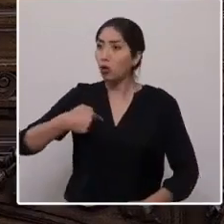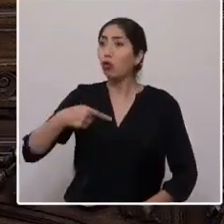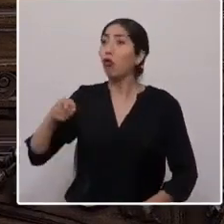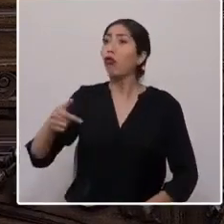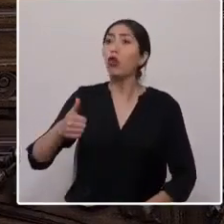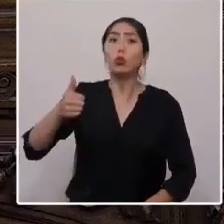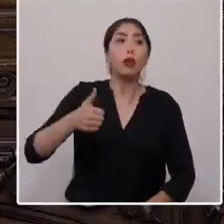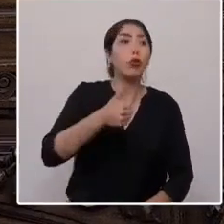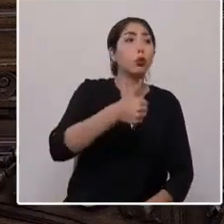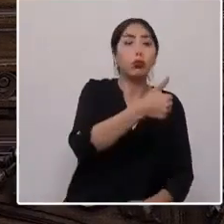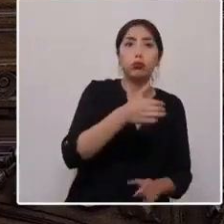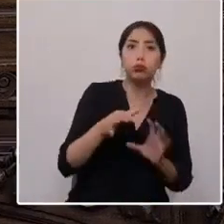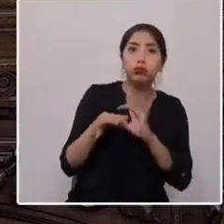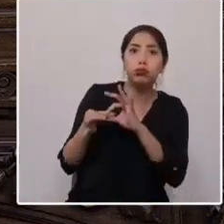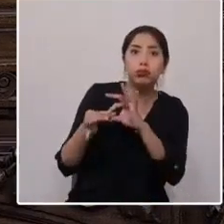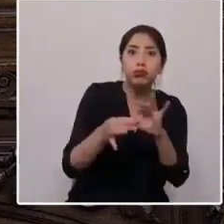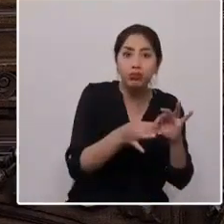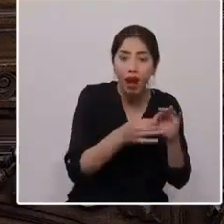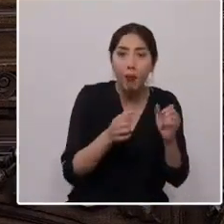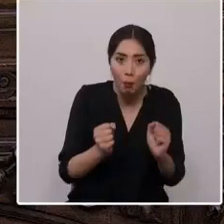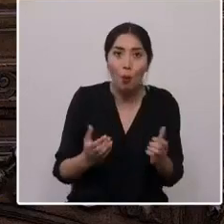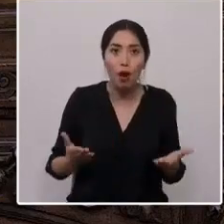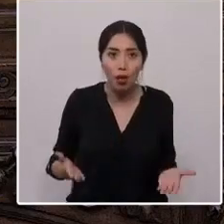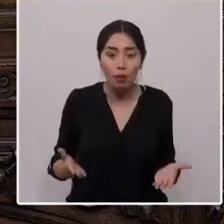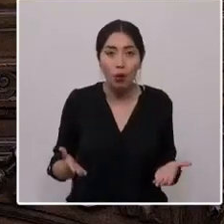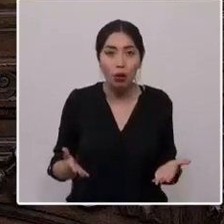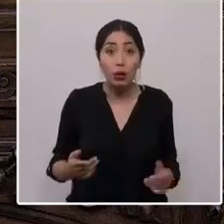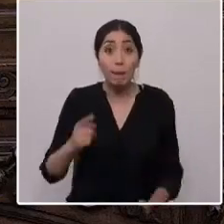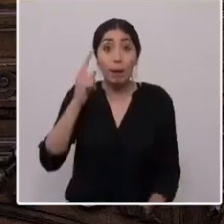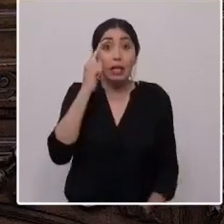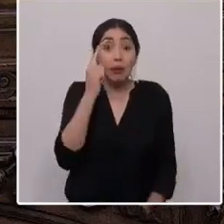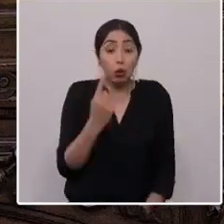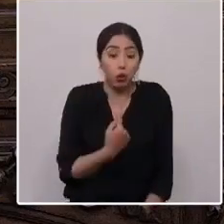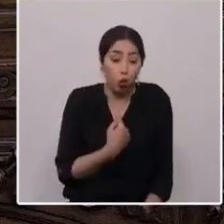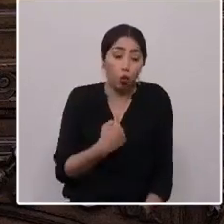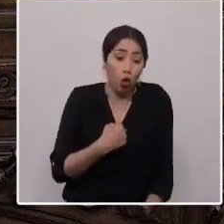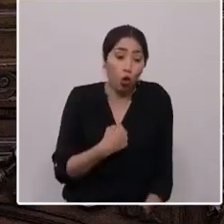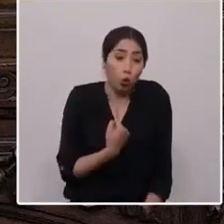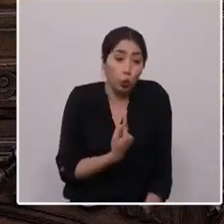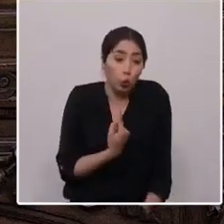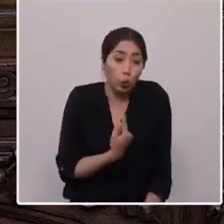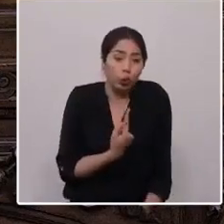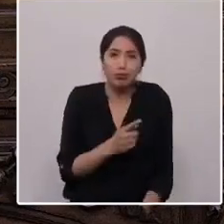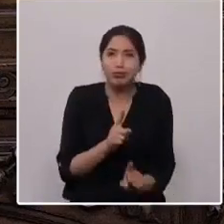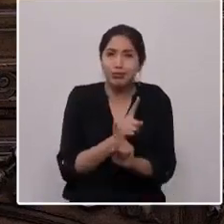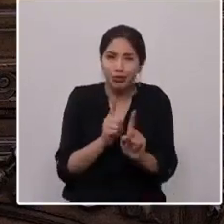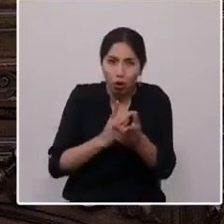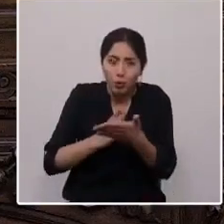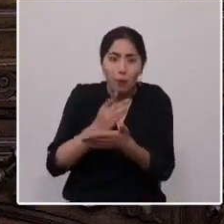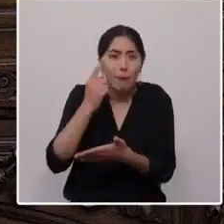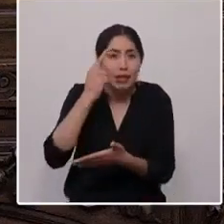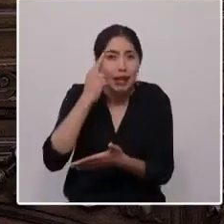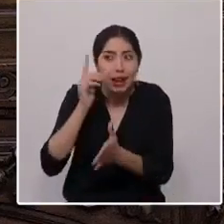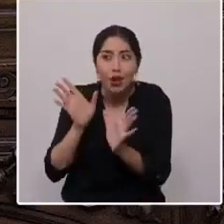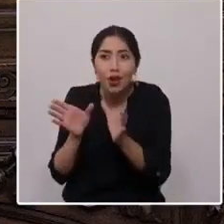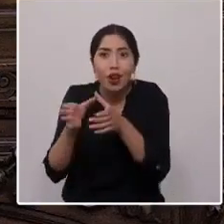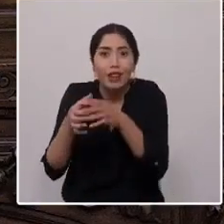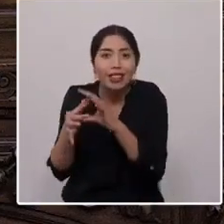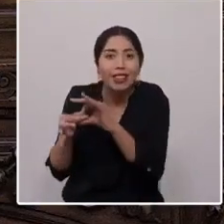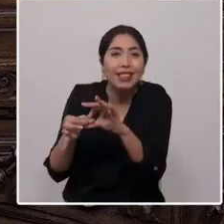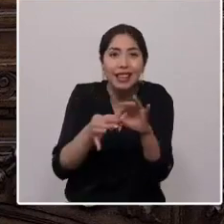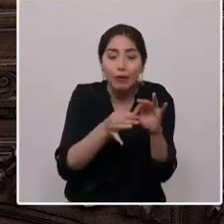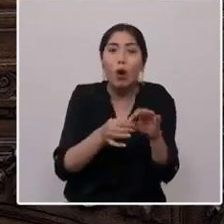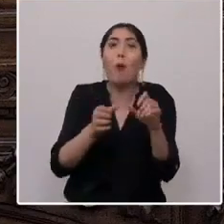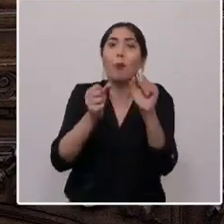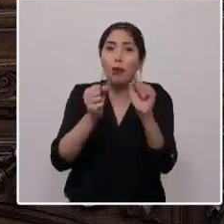si dejamos de pensar en lo individual y comencemos a pensar en el colectivo, podemos hacer